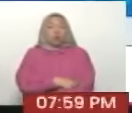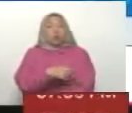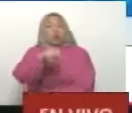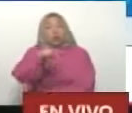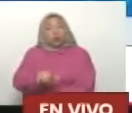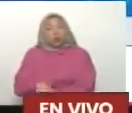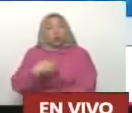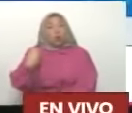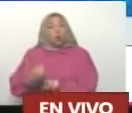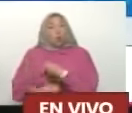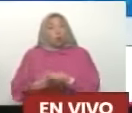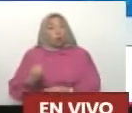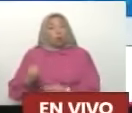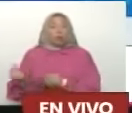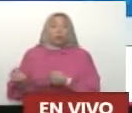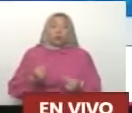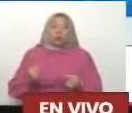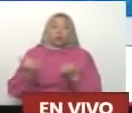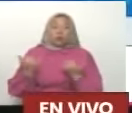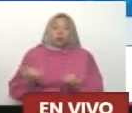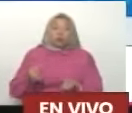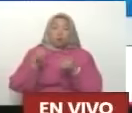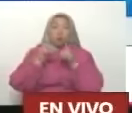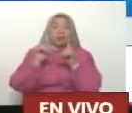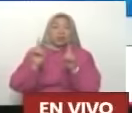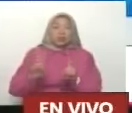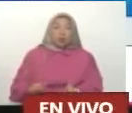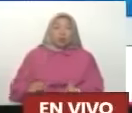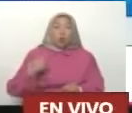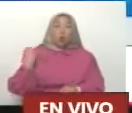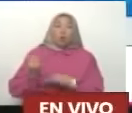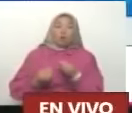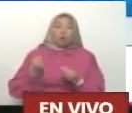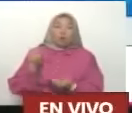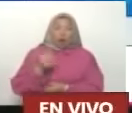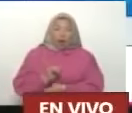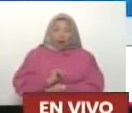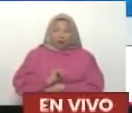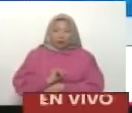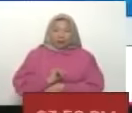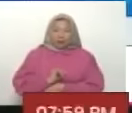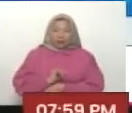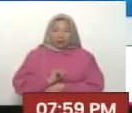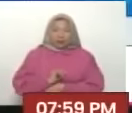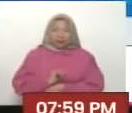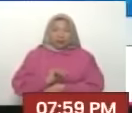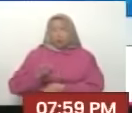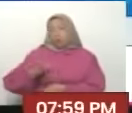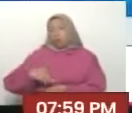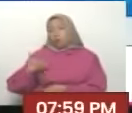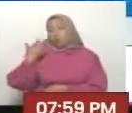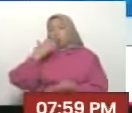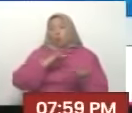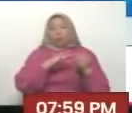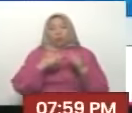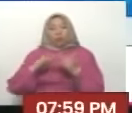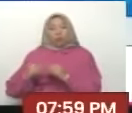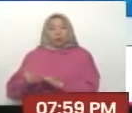Como lo decide Donde lo decide Y como lo hace Y podrás llegar A tus conclusiones Hoy en el